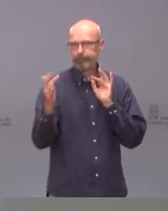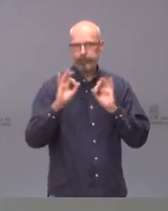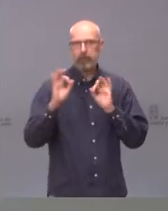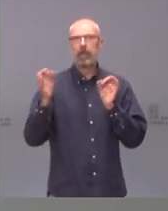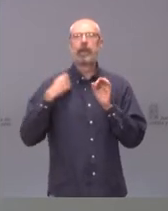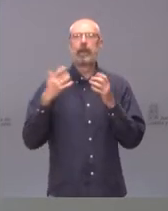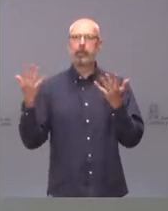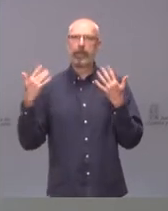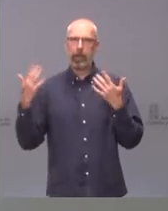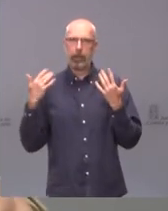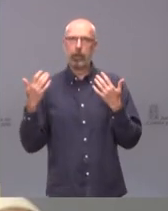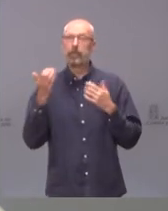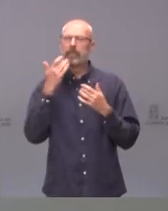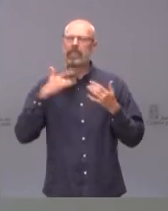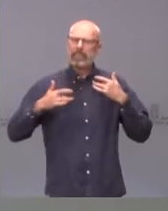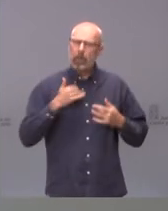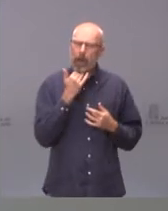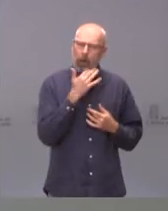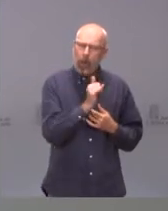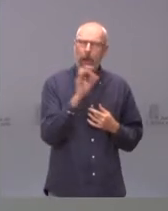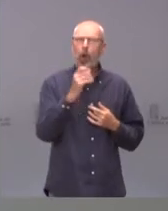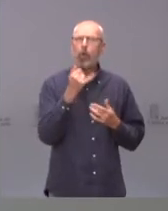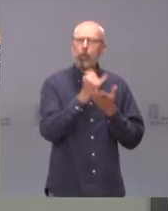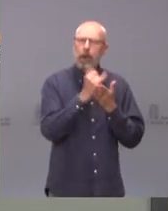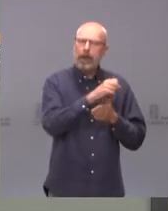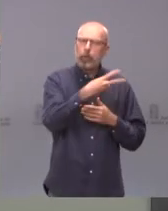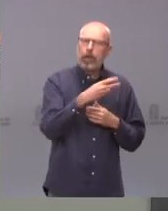esperando los resultados de una prueba. Muchísimas gracias.